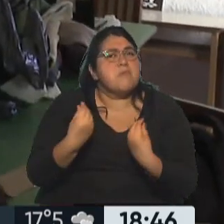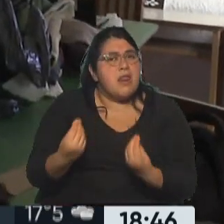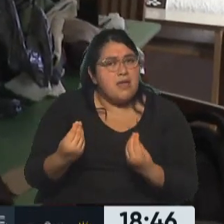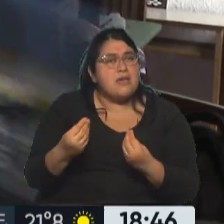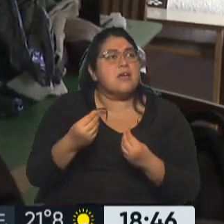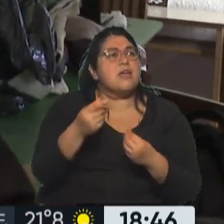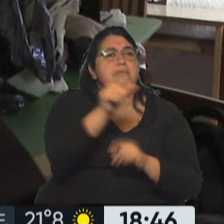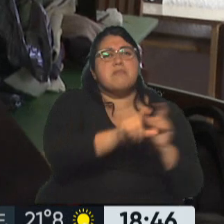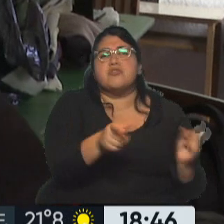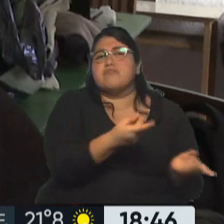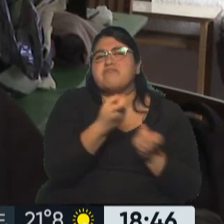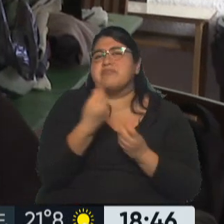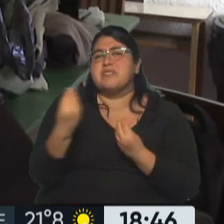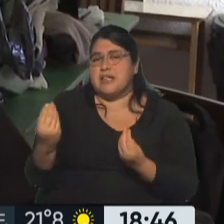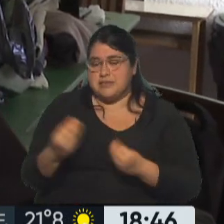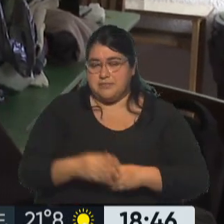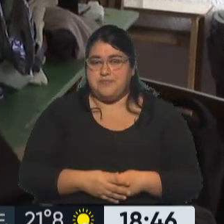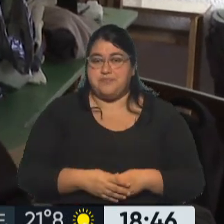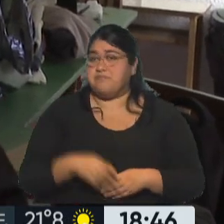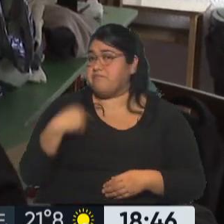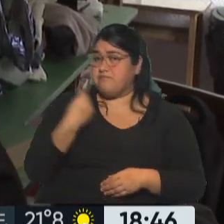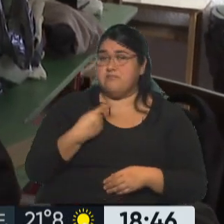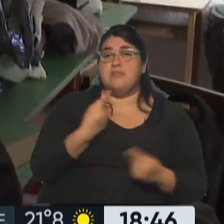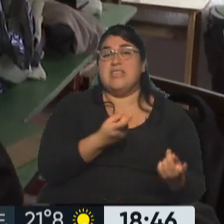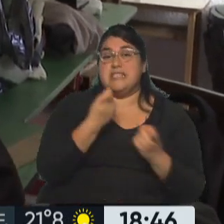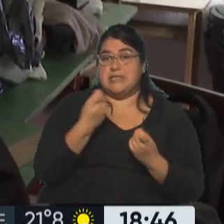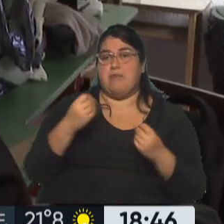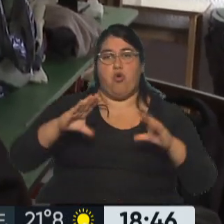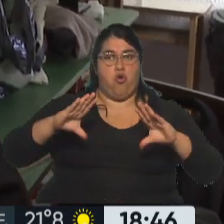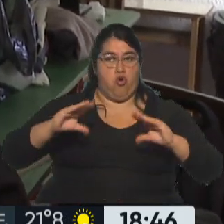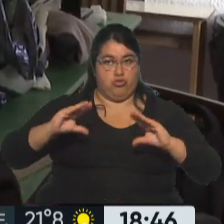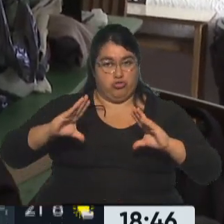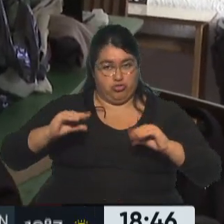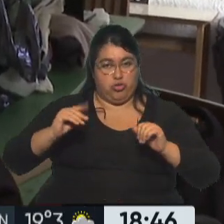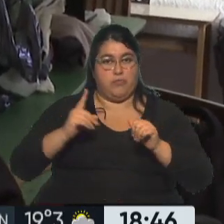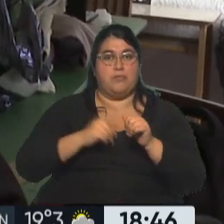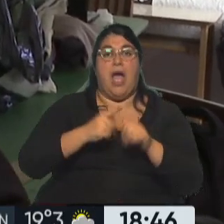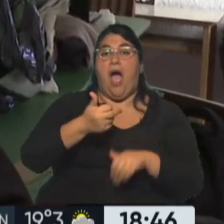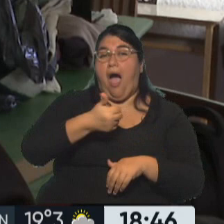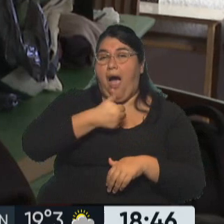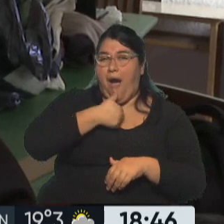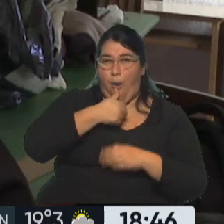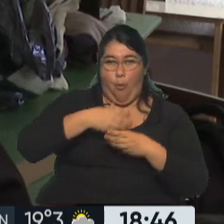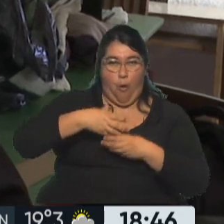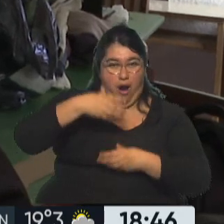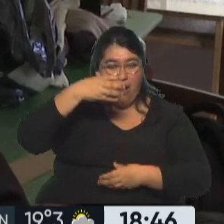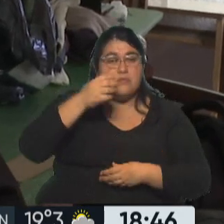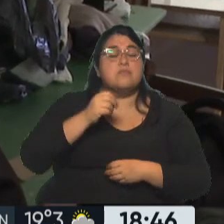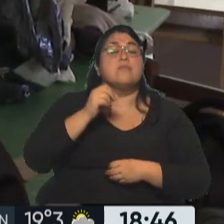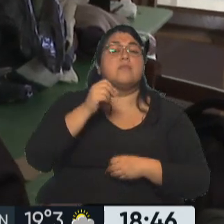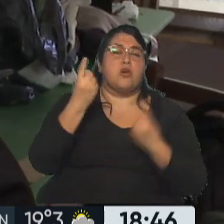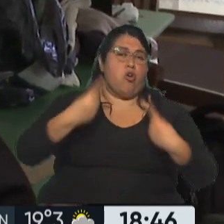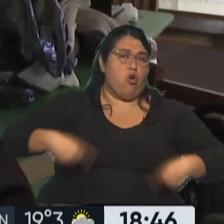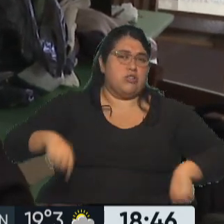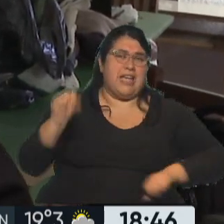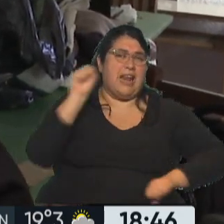comunidad necesita? Bien, principalmente estamos necesitando colchones, agua mineral, insumos de limpieza, porque es